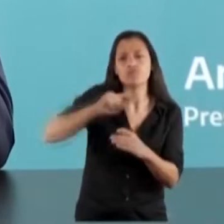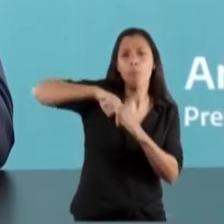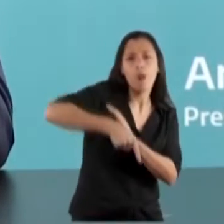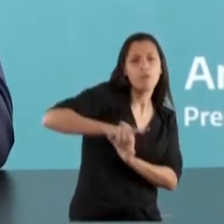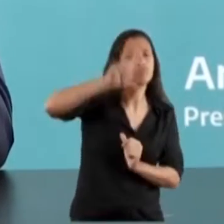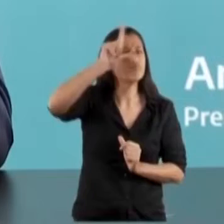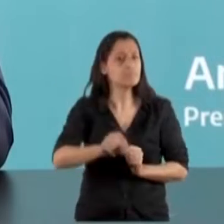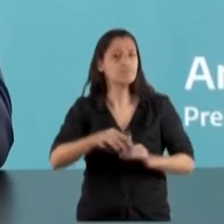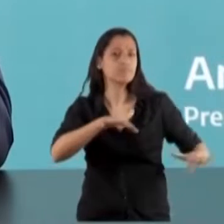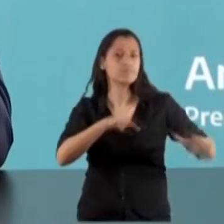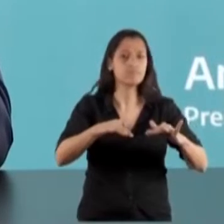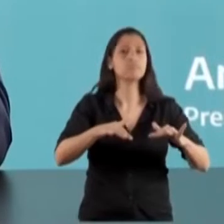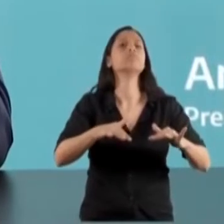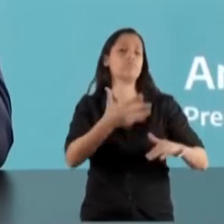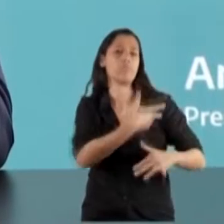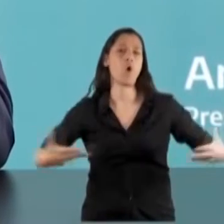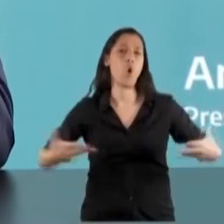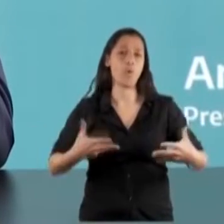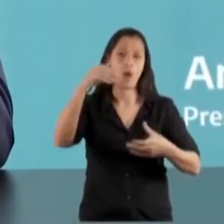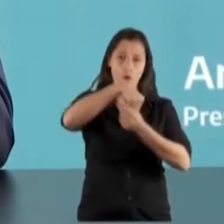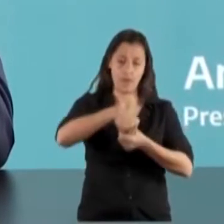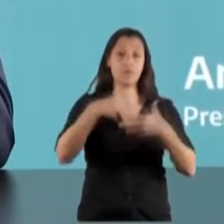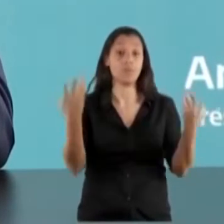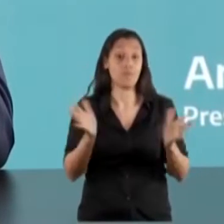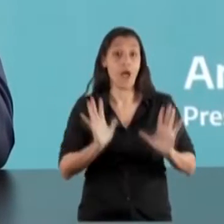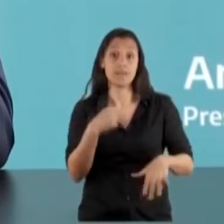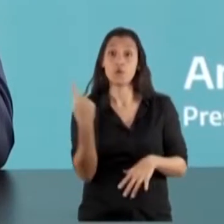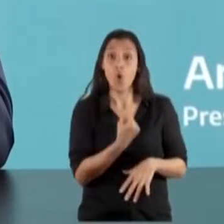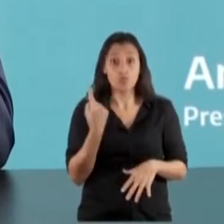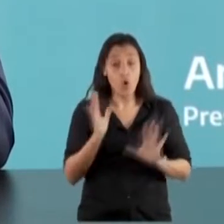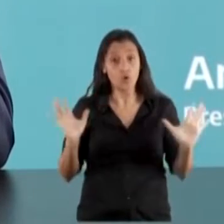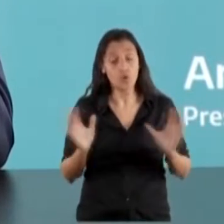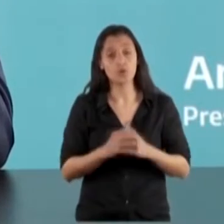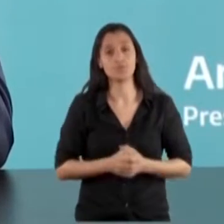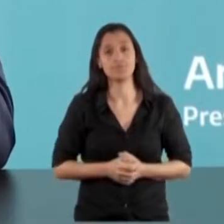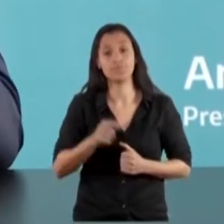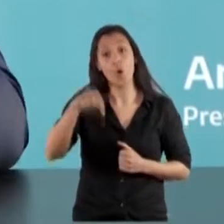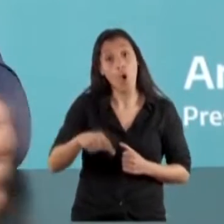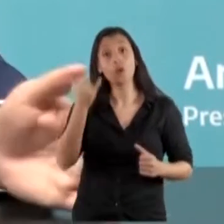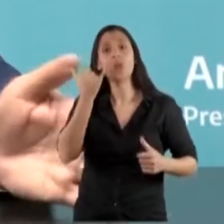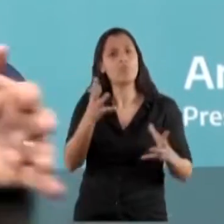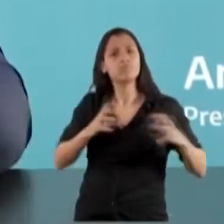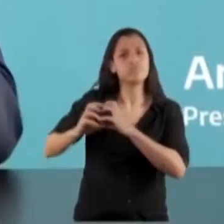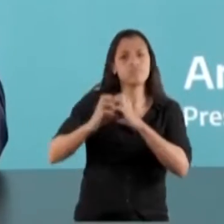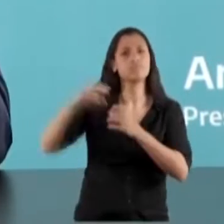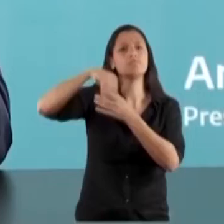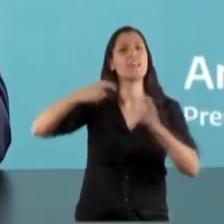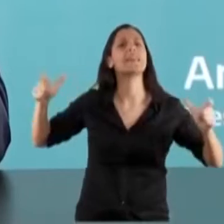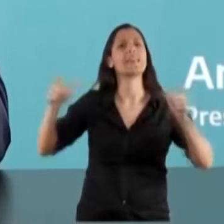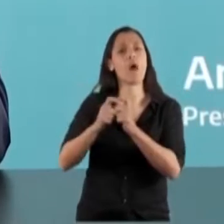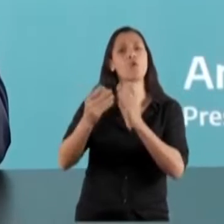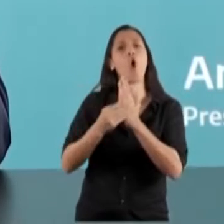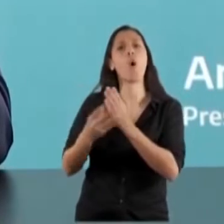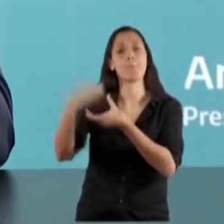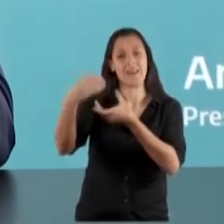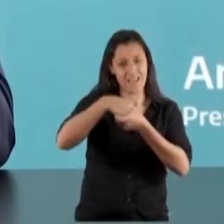la acción de gobierno. Así que en ese sentido es la reunión de gabinete y muchos otros tópicos